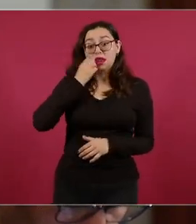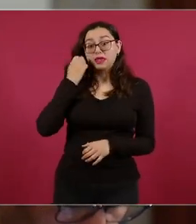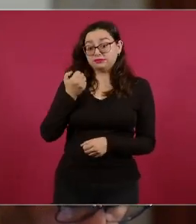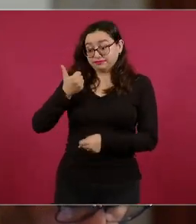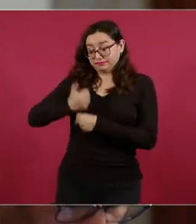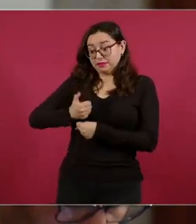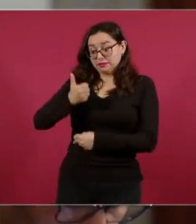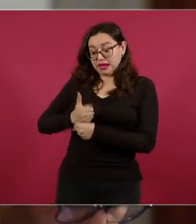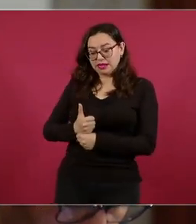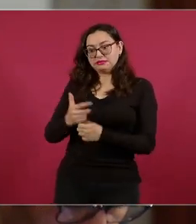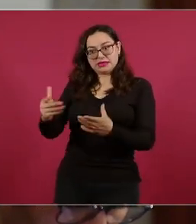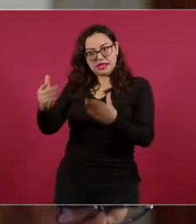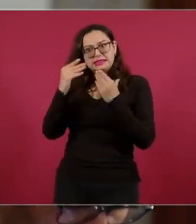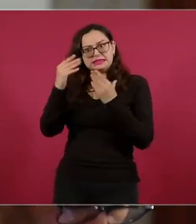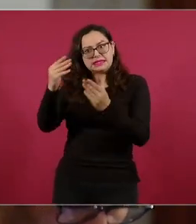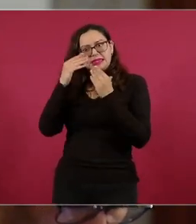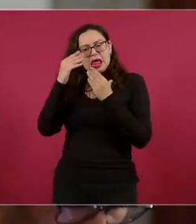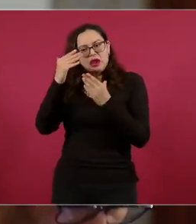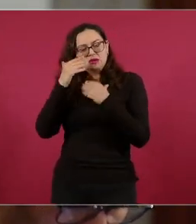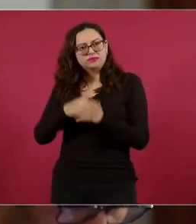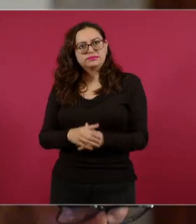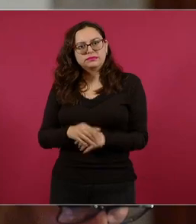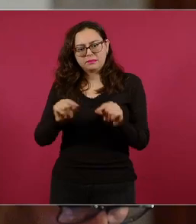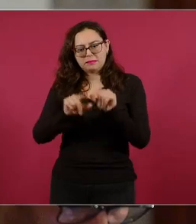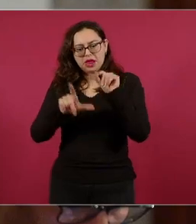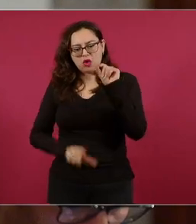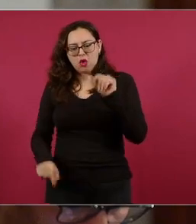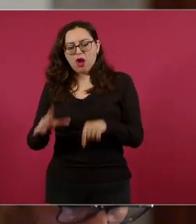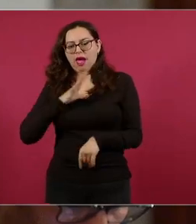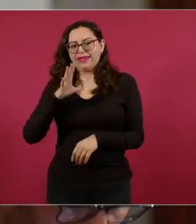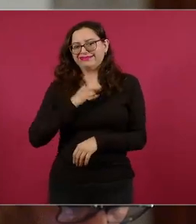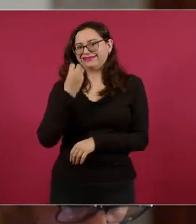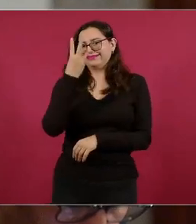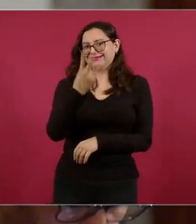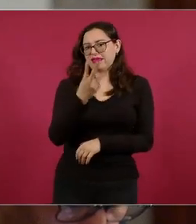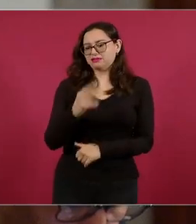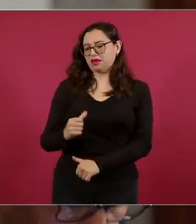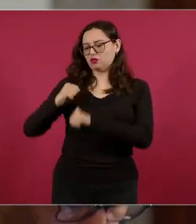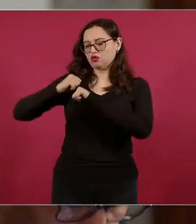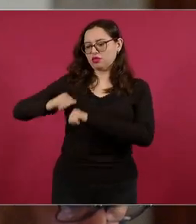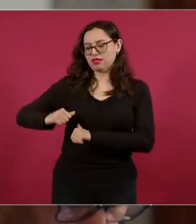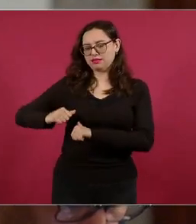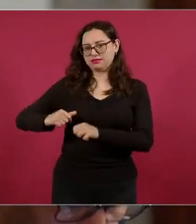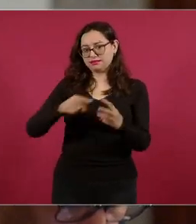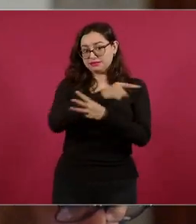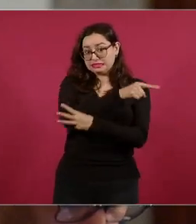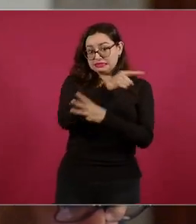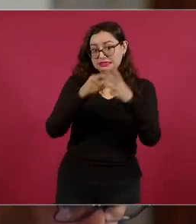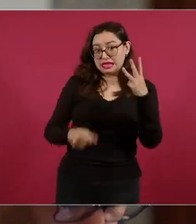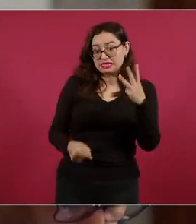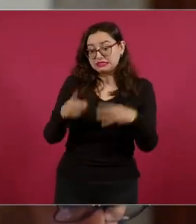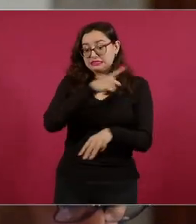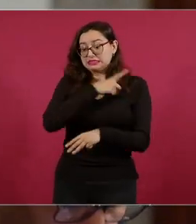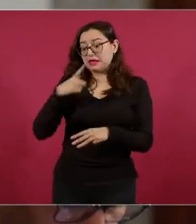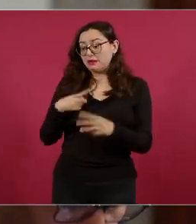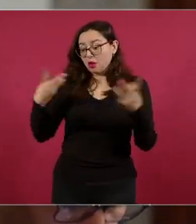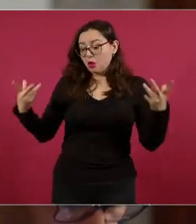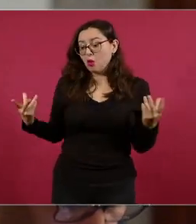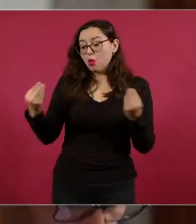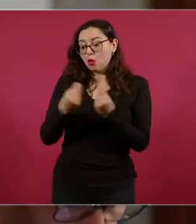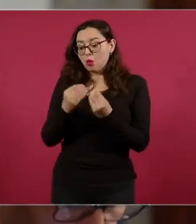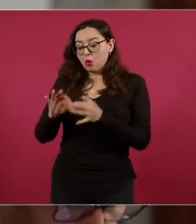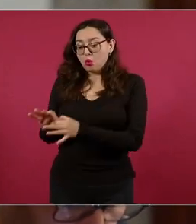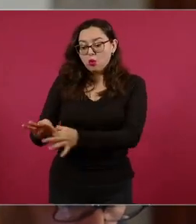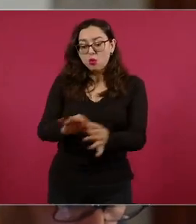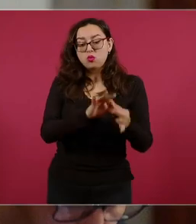unísono para garantizar la paz, la equidad y sobre todo el progreso del país. Nunca